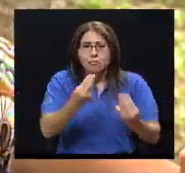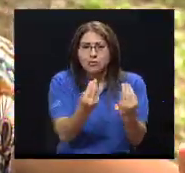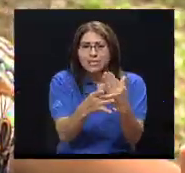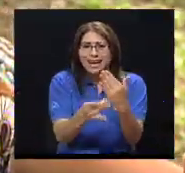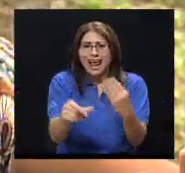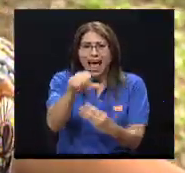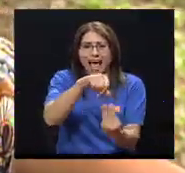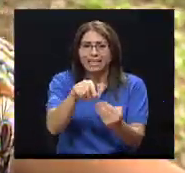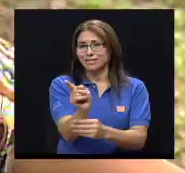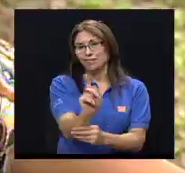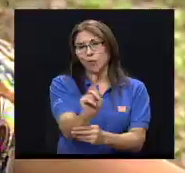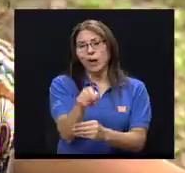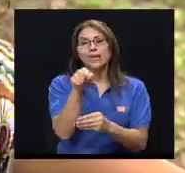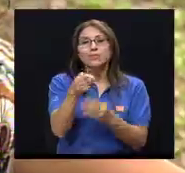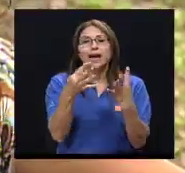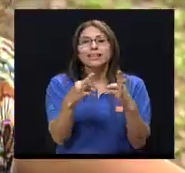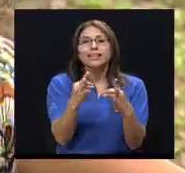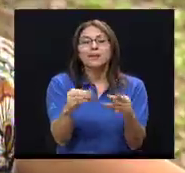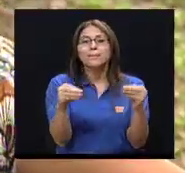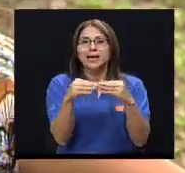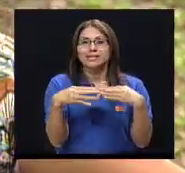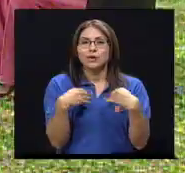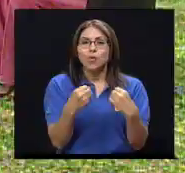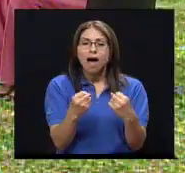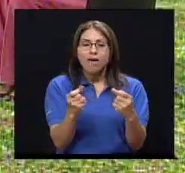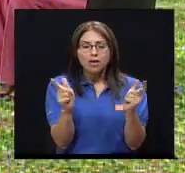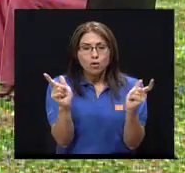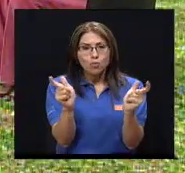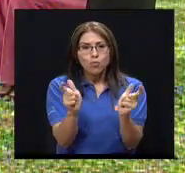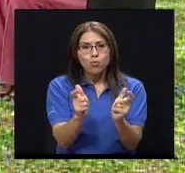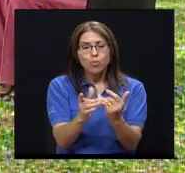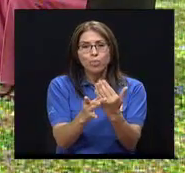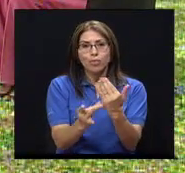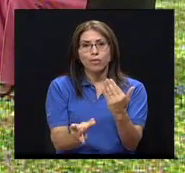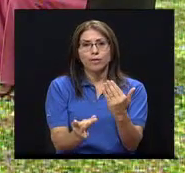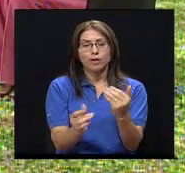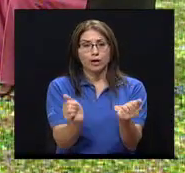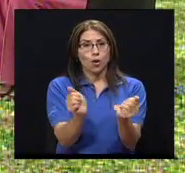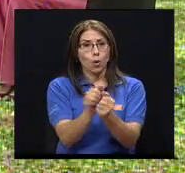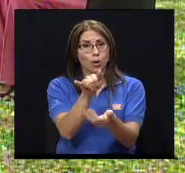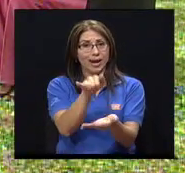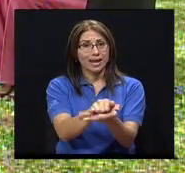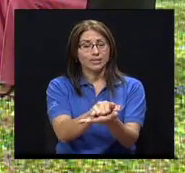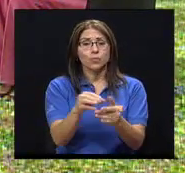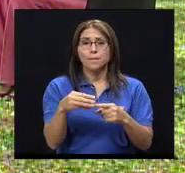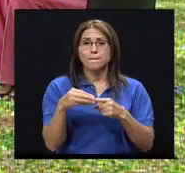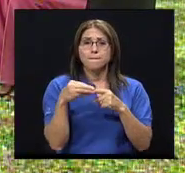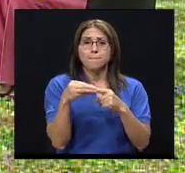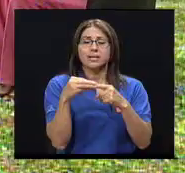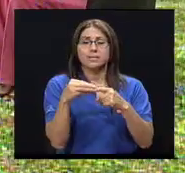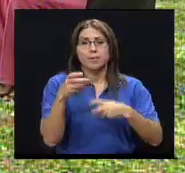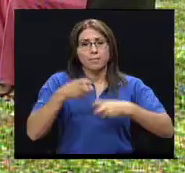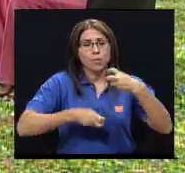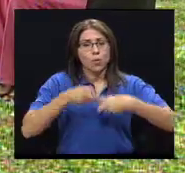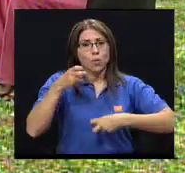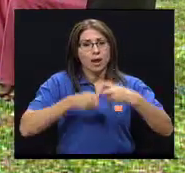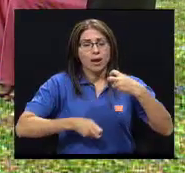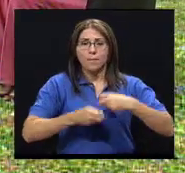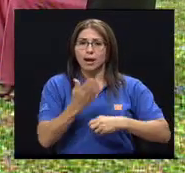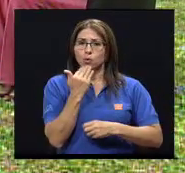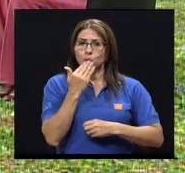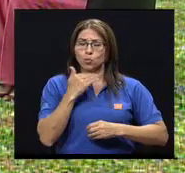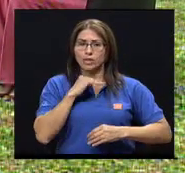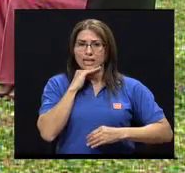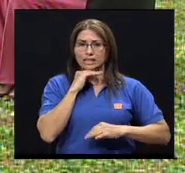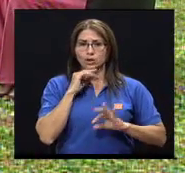preparados de maneras más saludables. Entonces, con ellos, la principal dificultad nutricional que podríamos